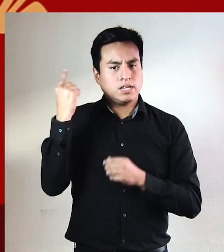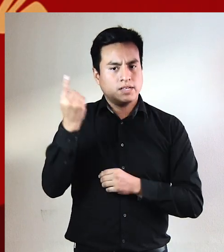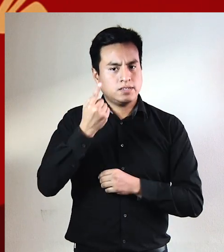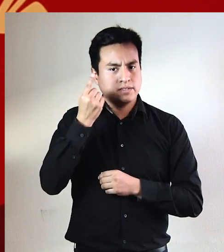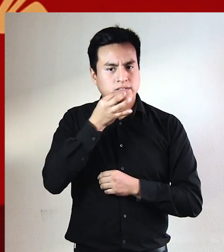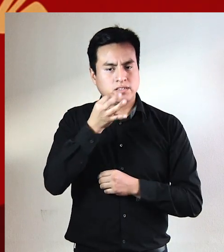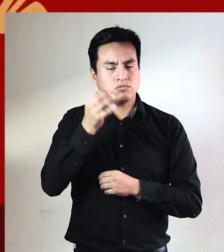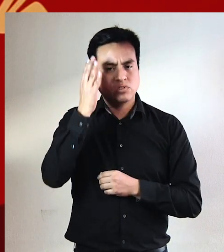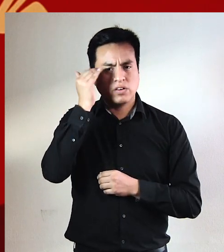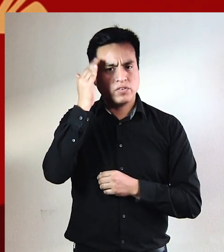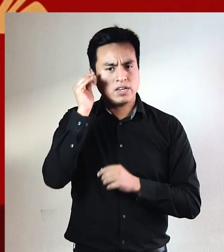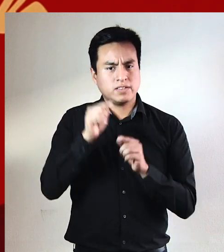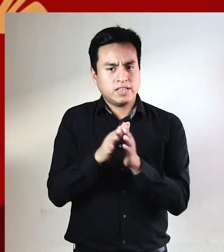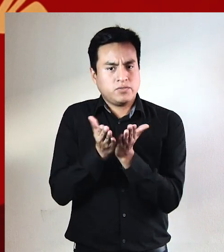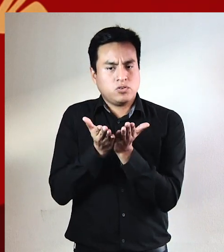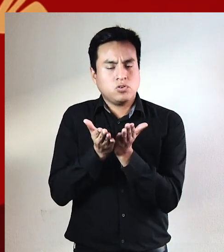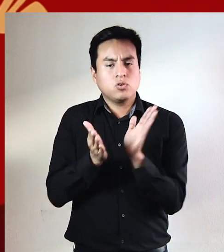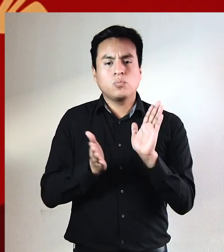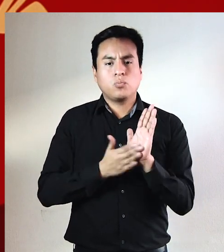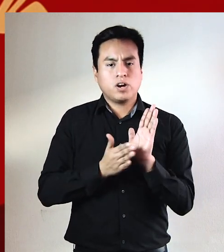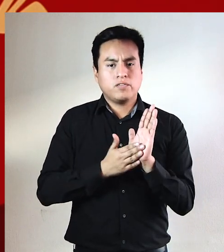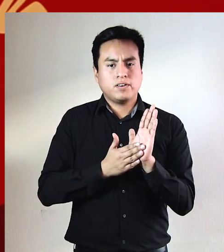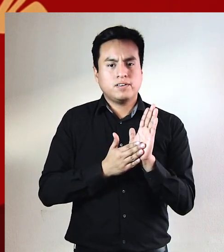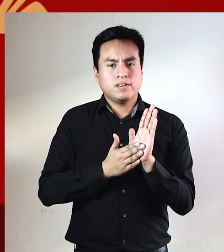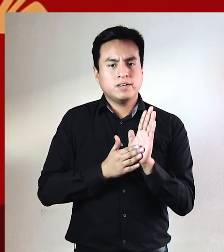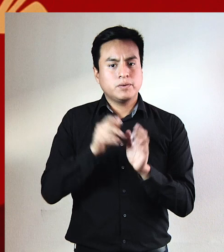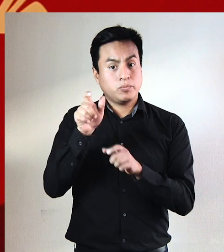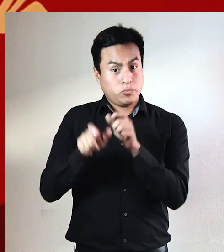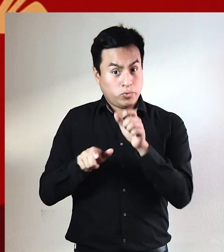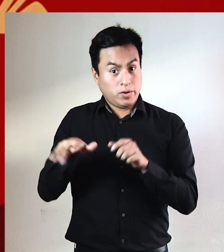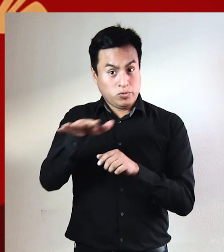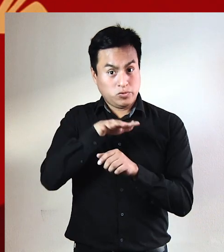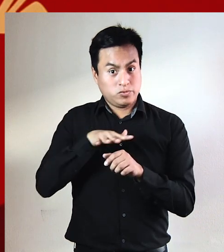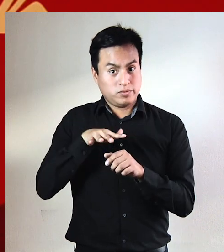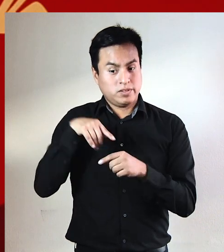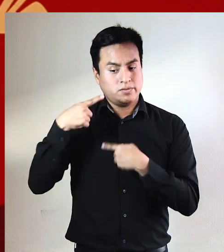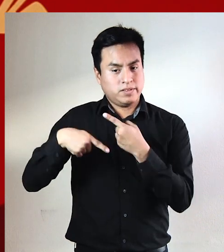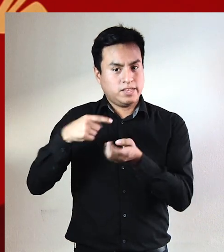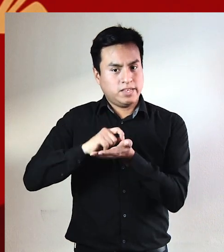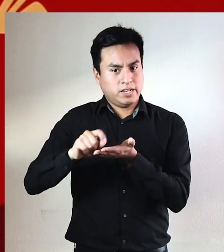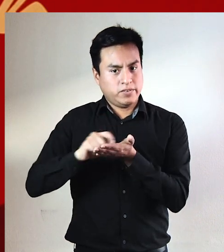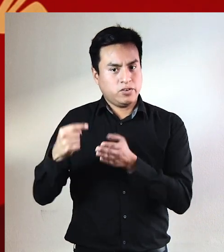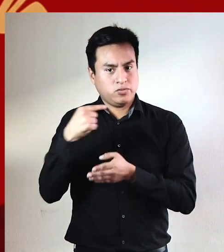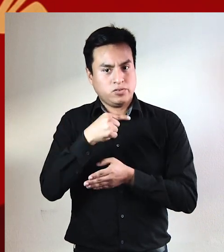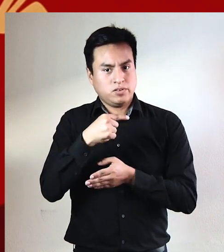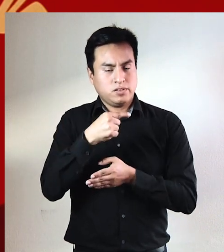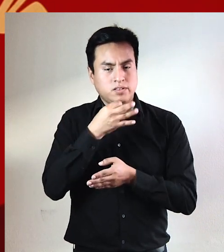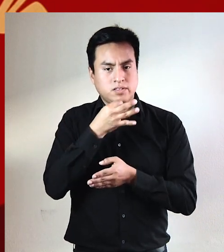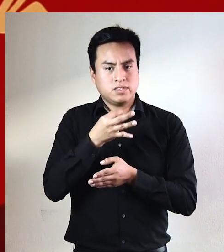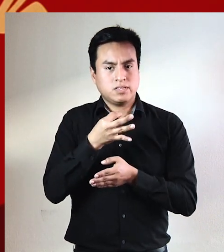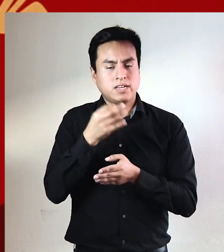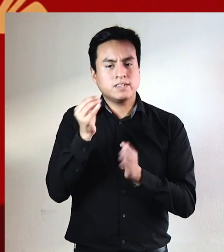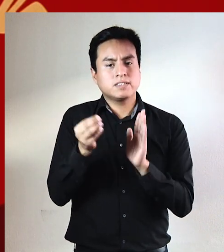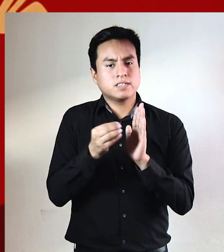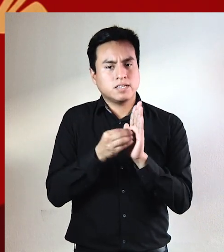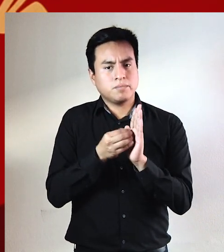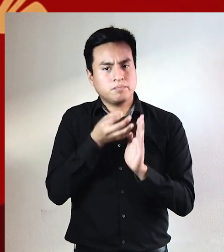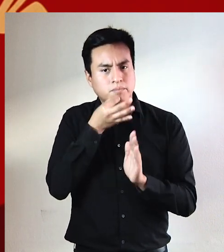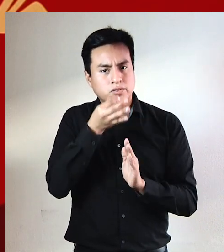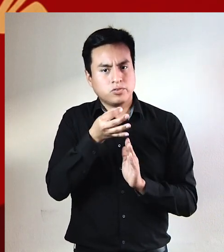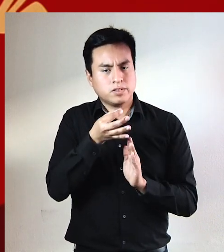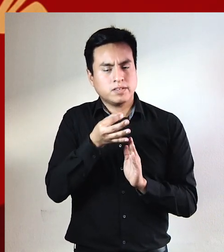general, no sabía que ese libro iba a ser la prueba de que los pueblos que a través de él lo escribieron y que allí se